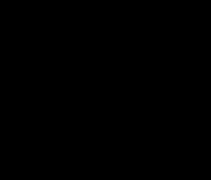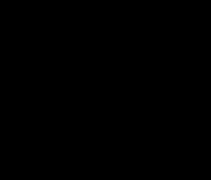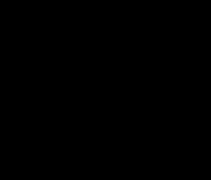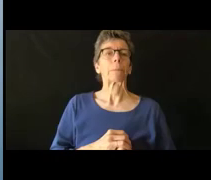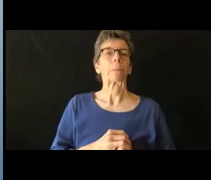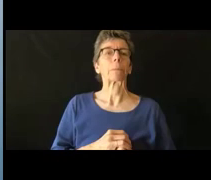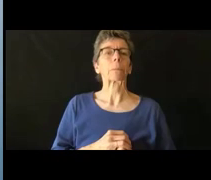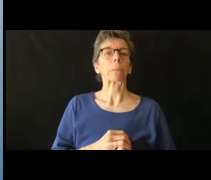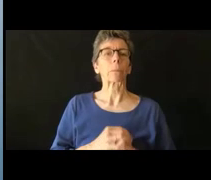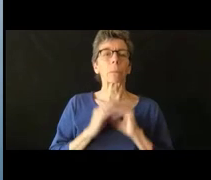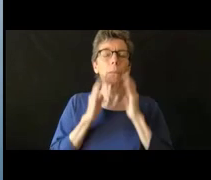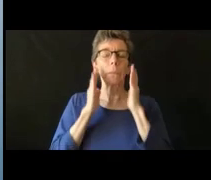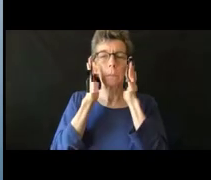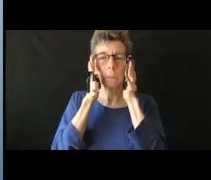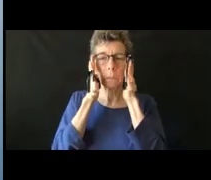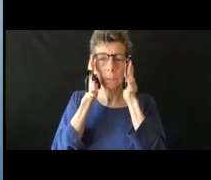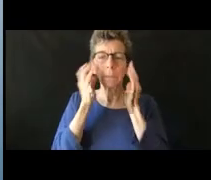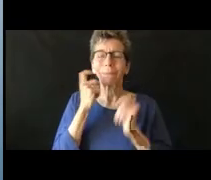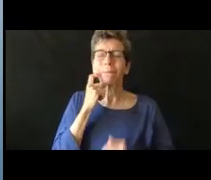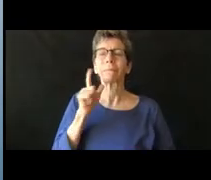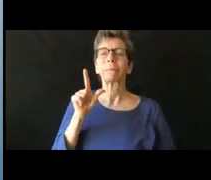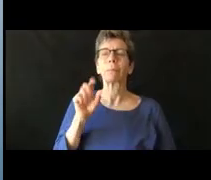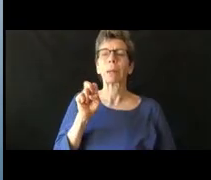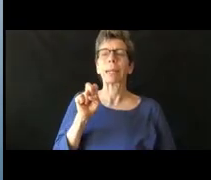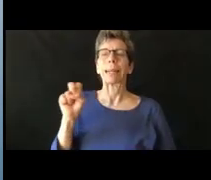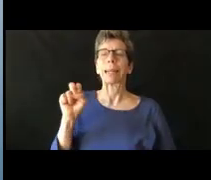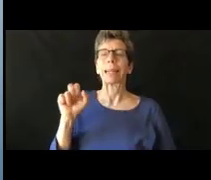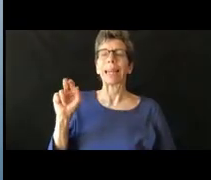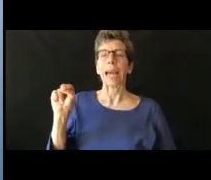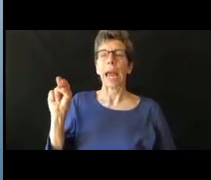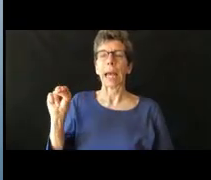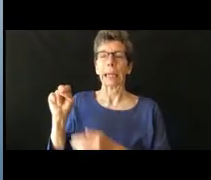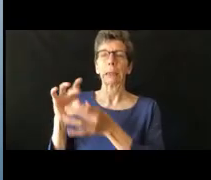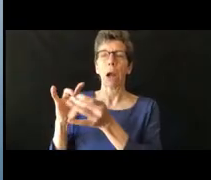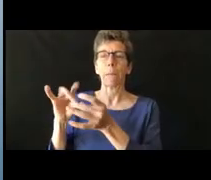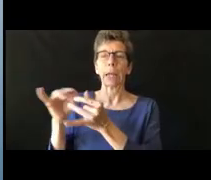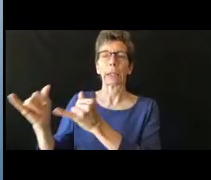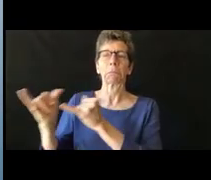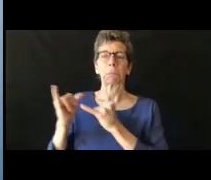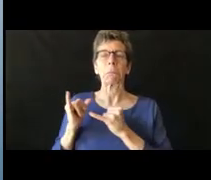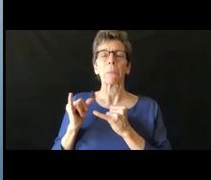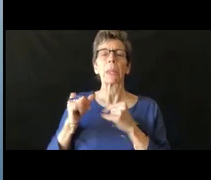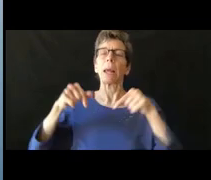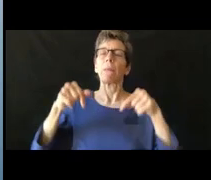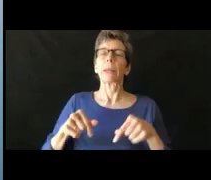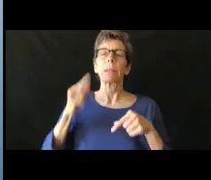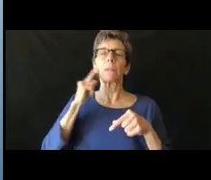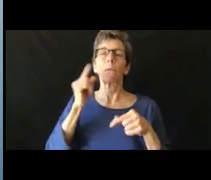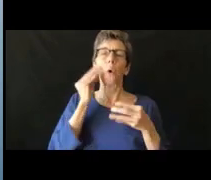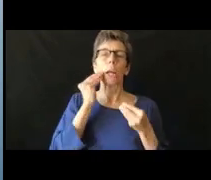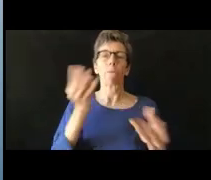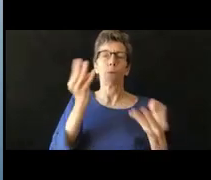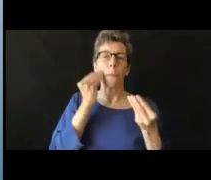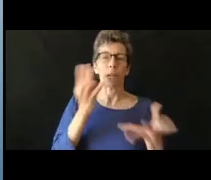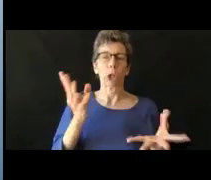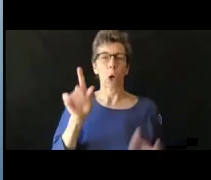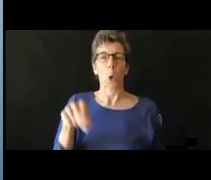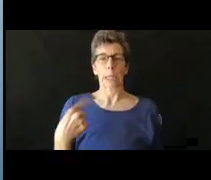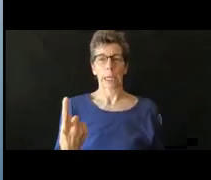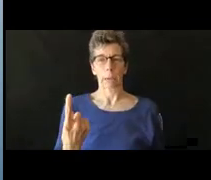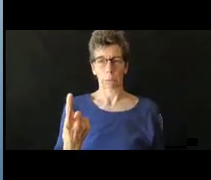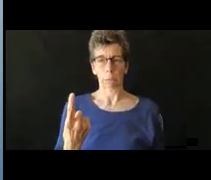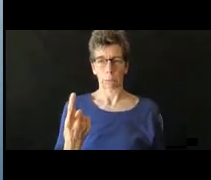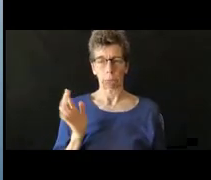Y como Lian dijo el día de hoy, este es un webinario basado únicamente en información, pero sí queremos que sepan